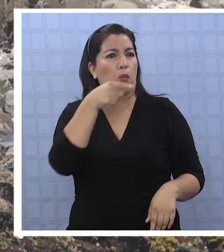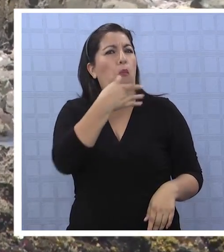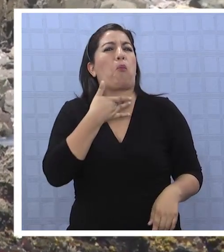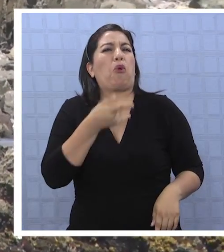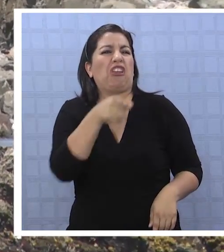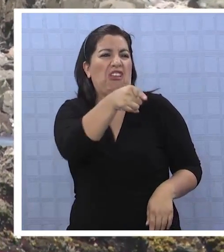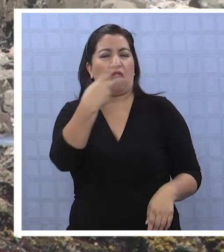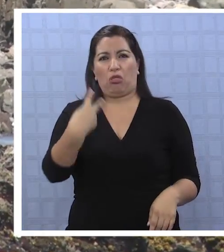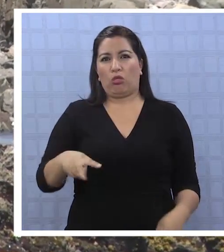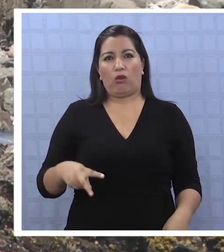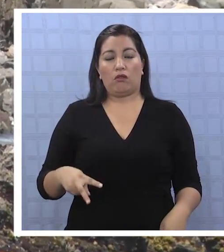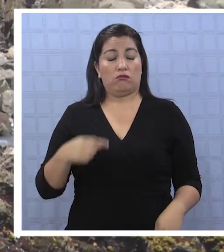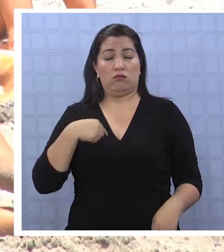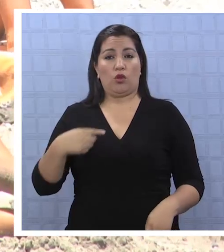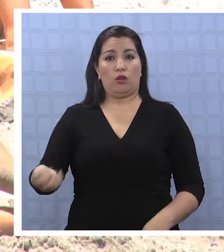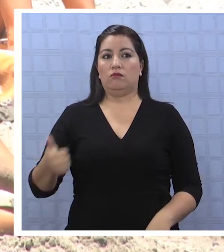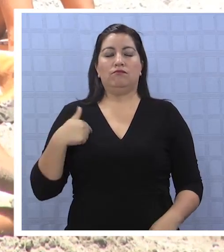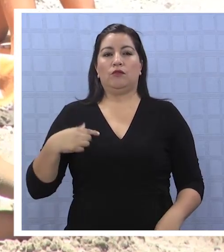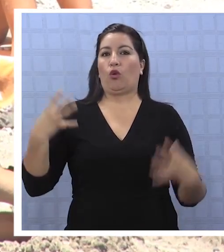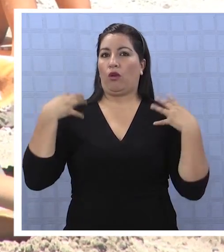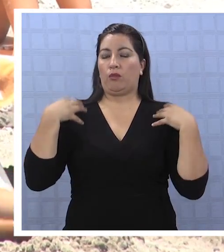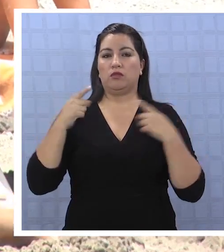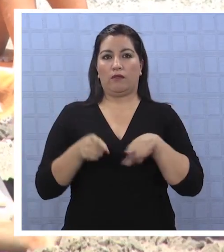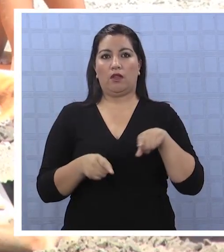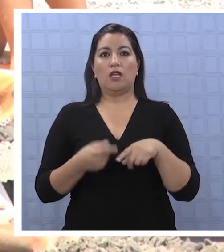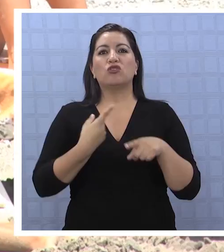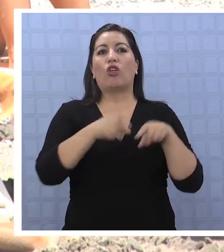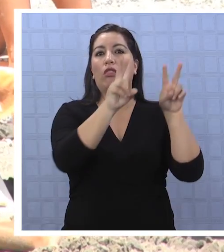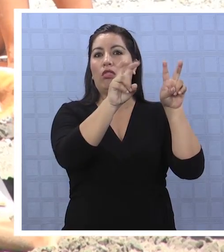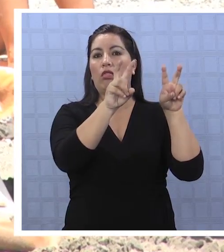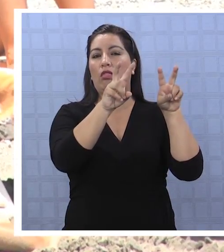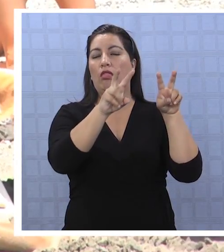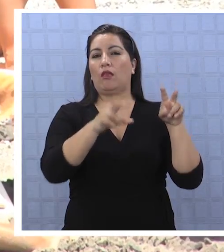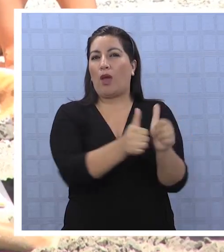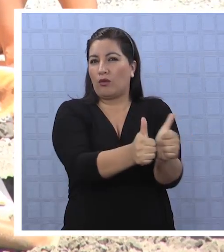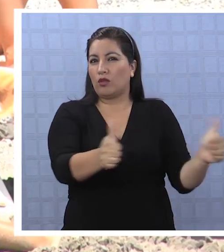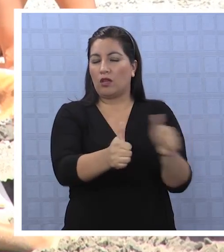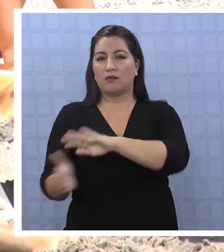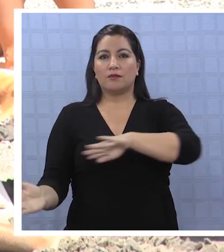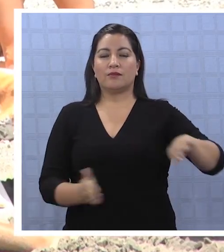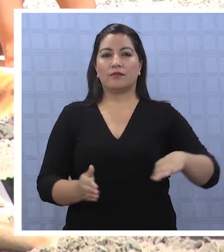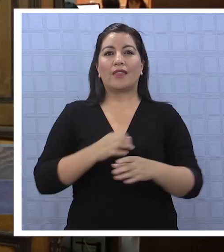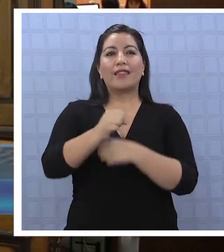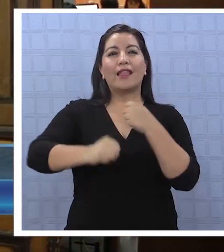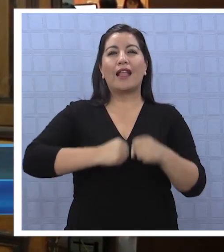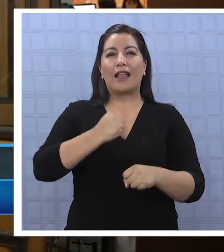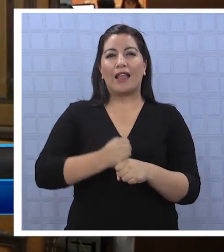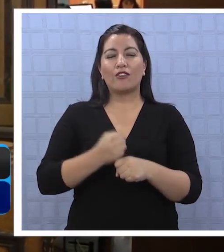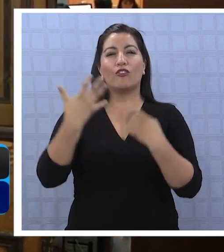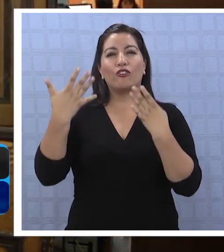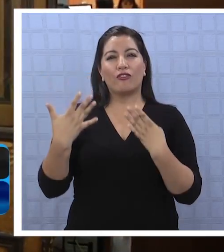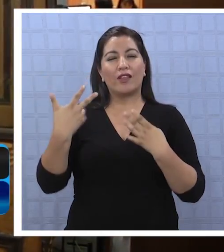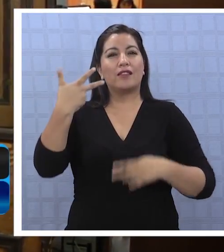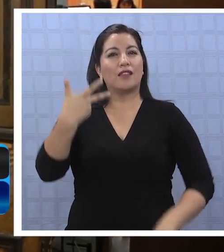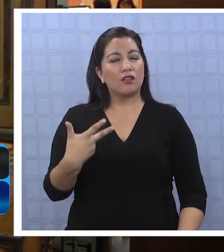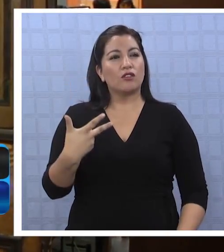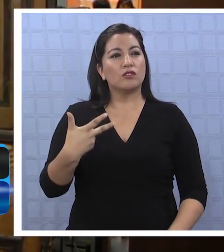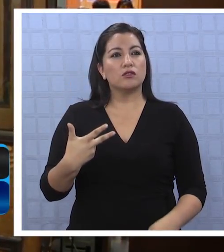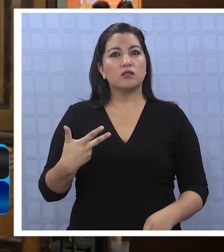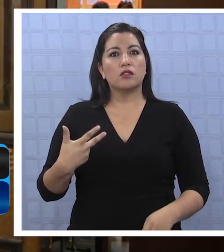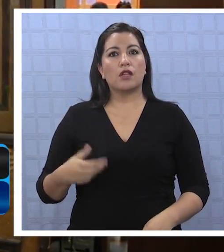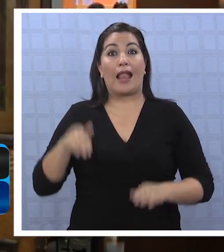no me corresponde a mí. Esos son temas de la autoridad. Desde el año 98, no es cierto que las playas en Chile son